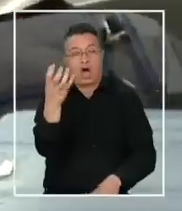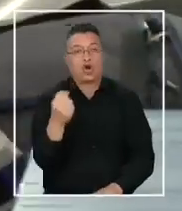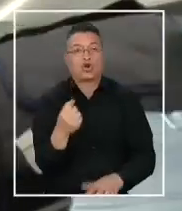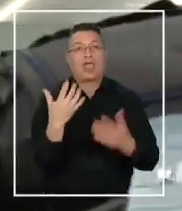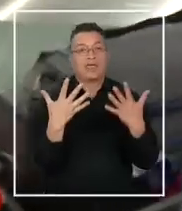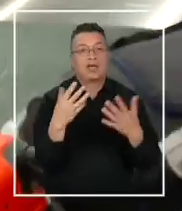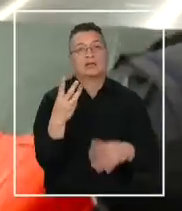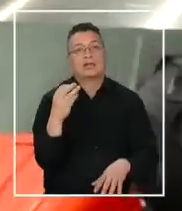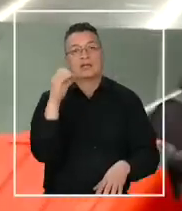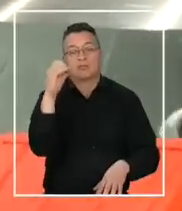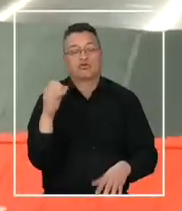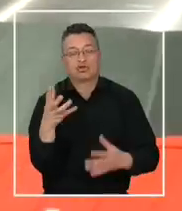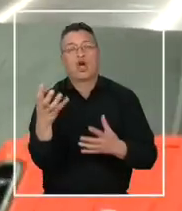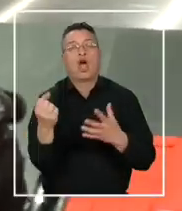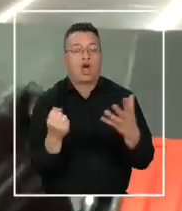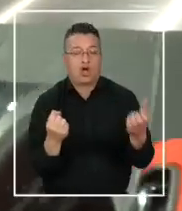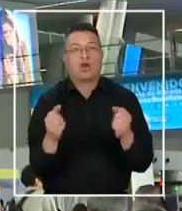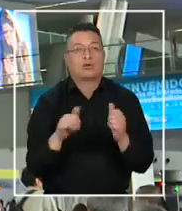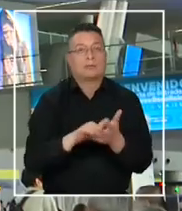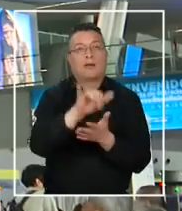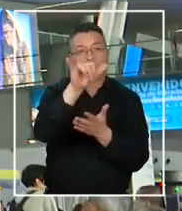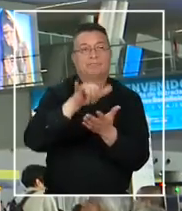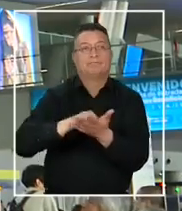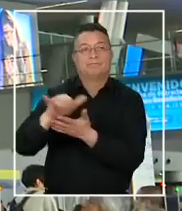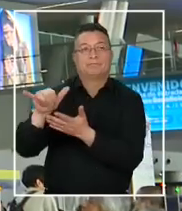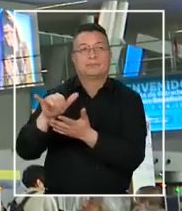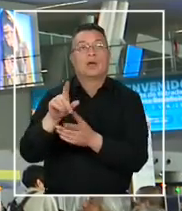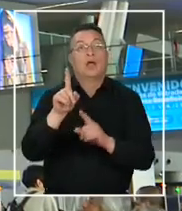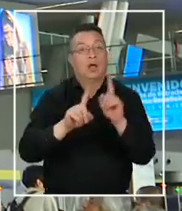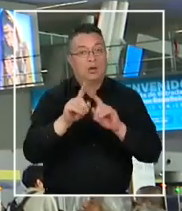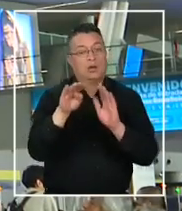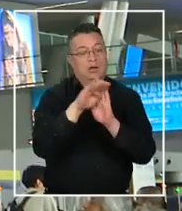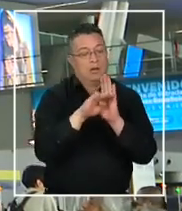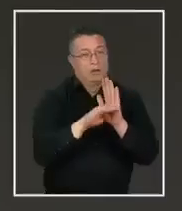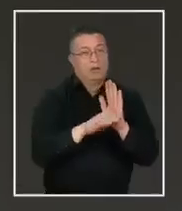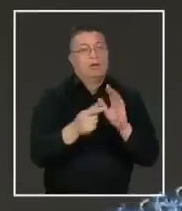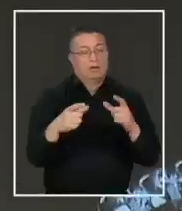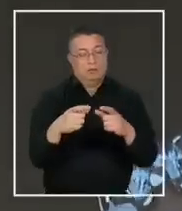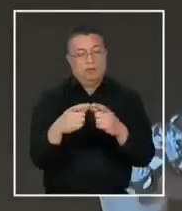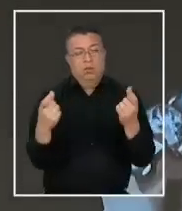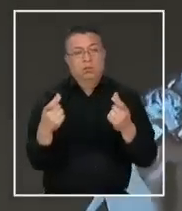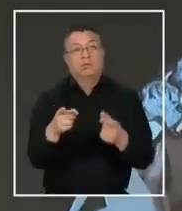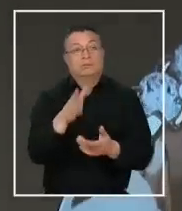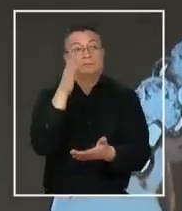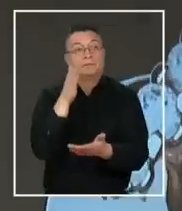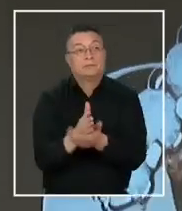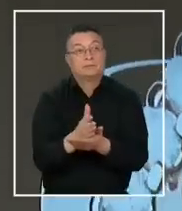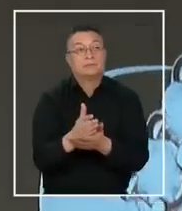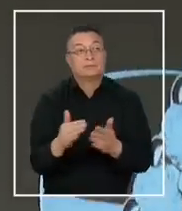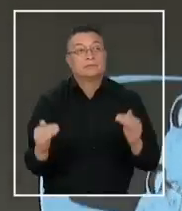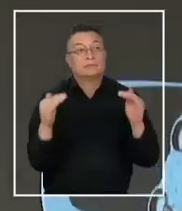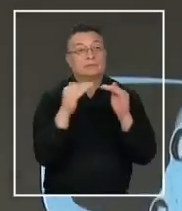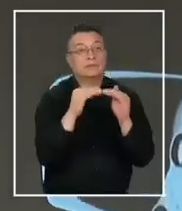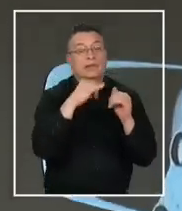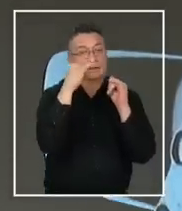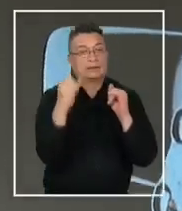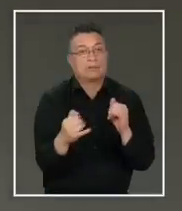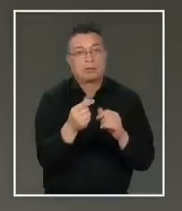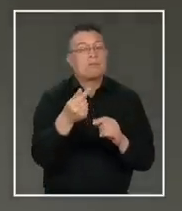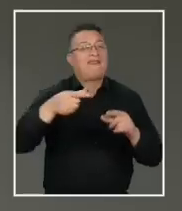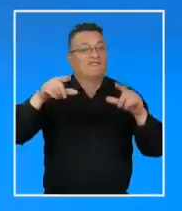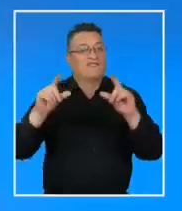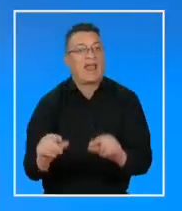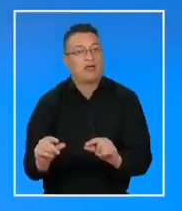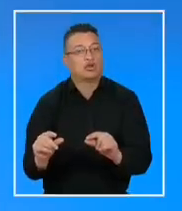% del valor total de pasajes aéreos. Tiene ciertas condiciones, el ticket adquirido debe corresponder siempre a la combinación más